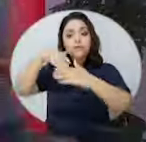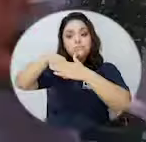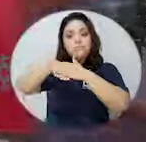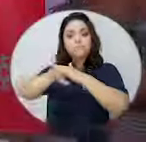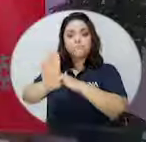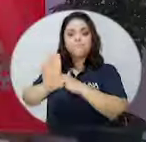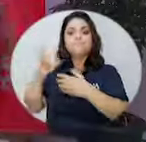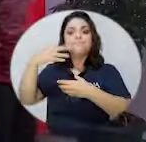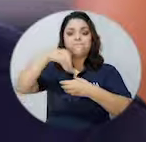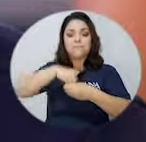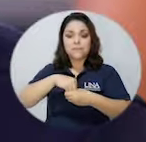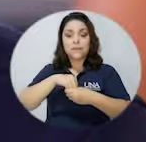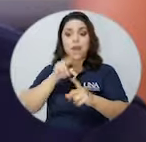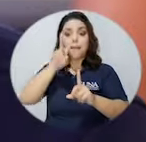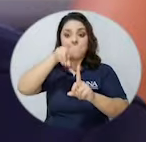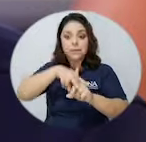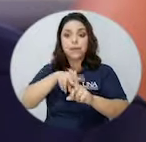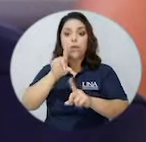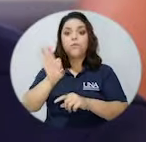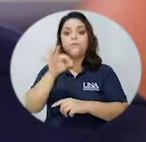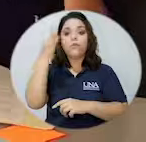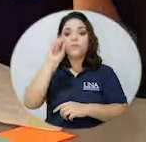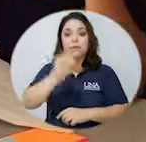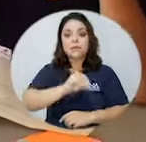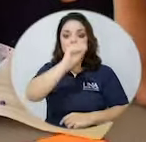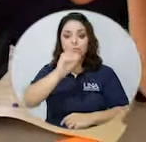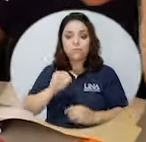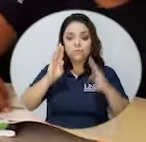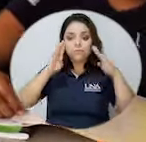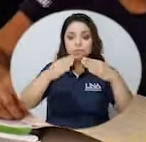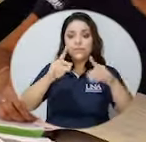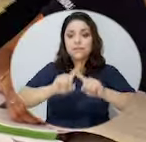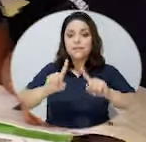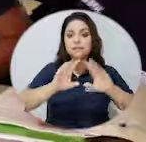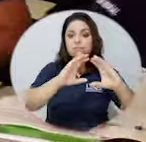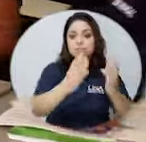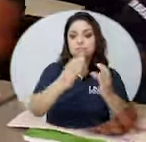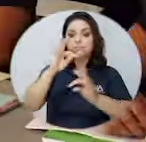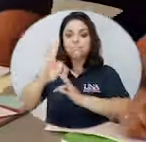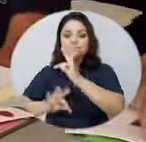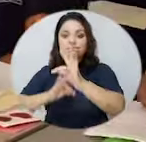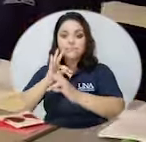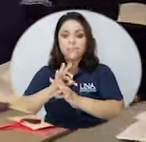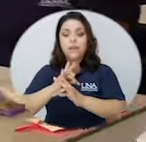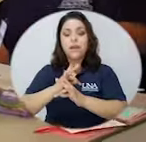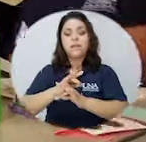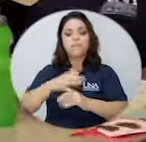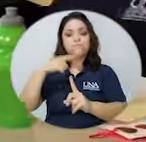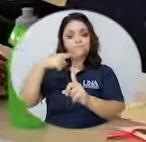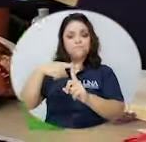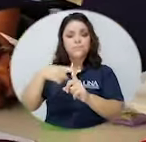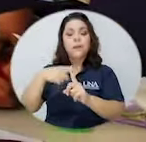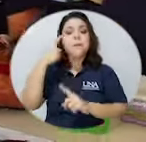que aplica un modelo estadístico orientado a la tipificación y estratificación con afinación positiva para